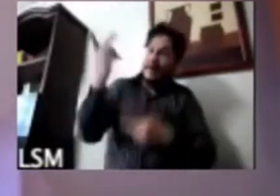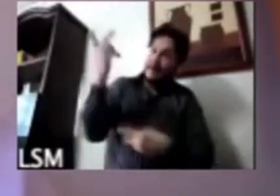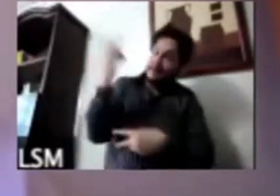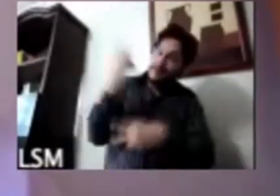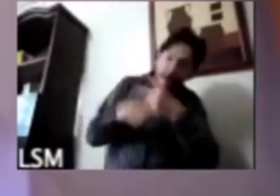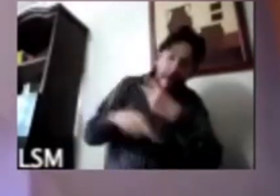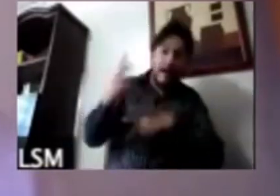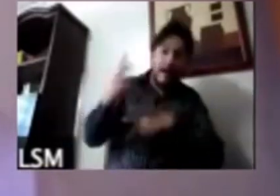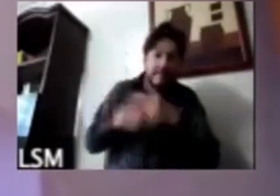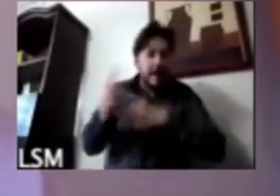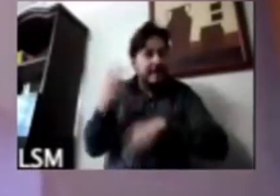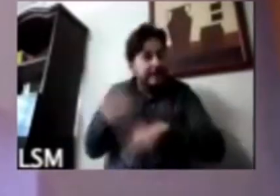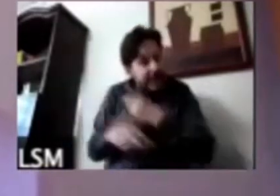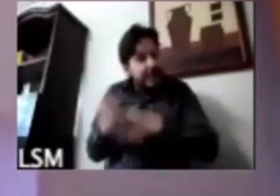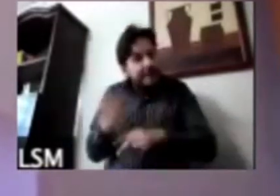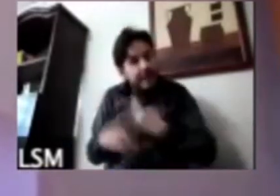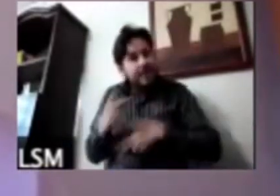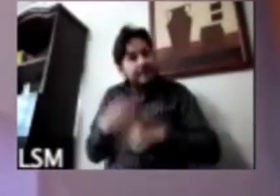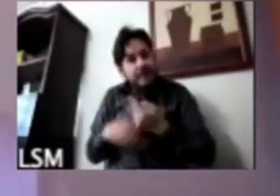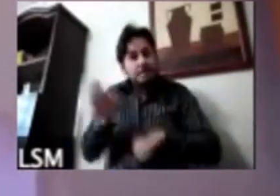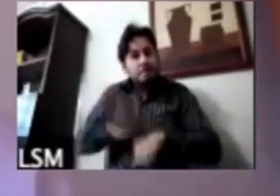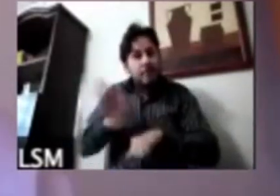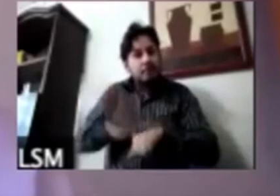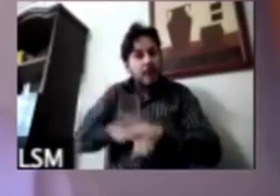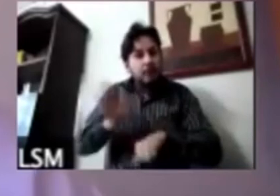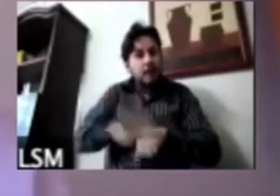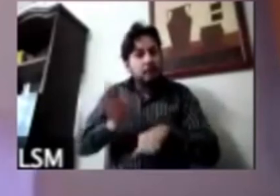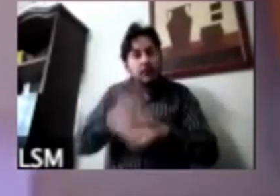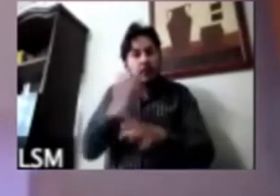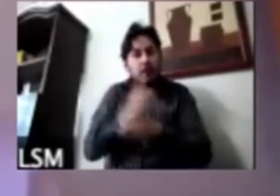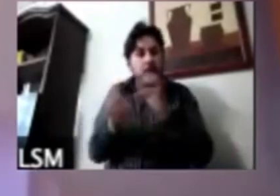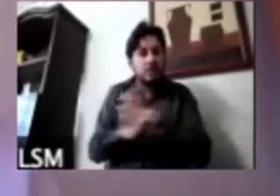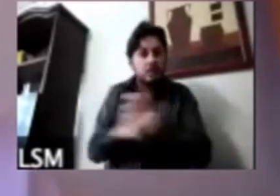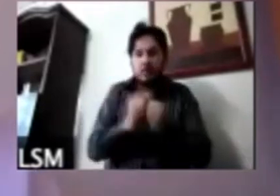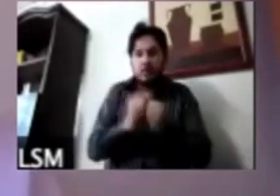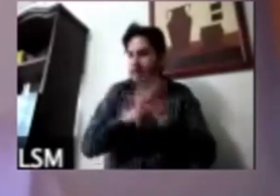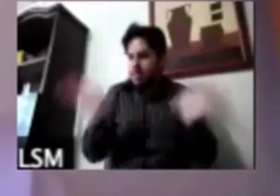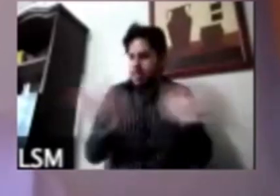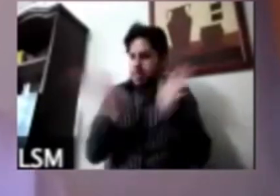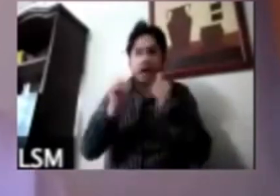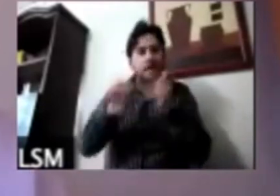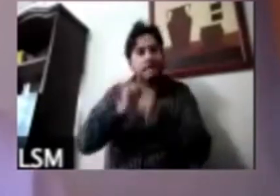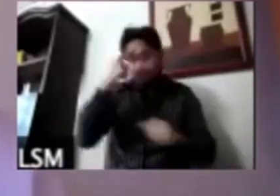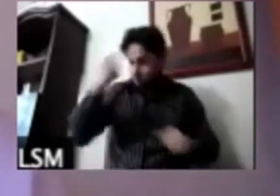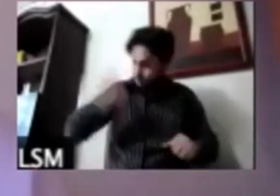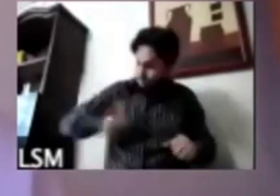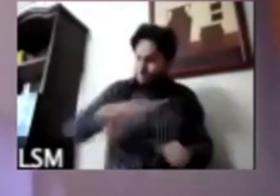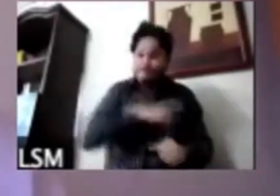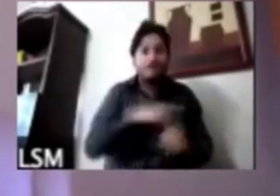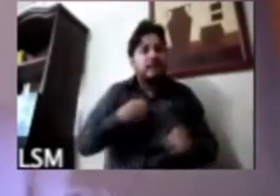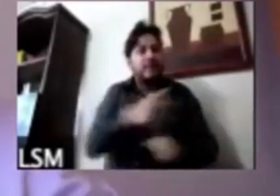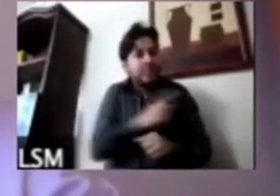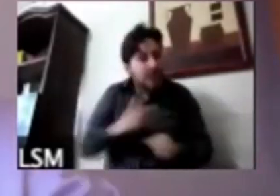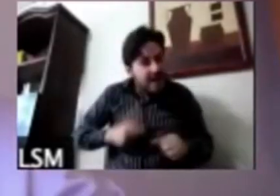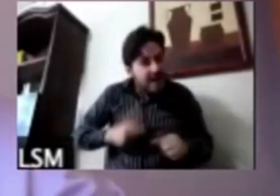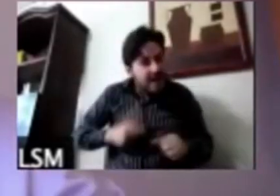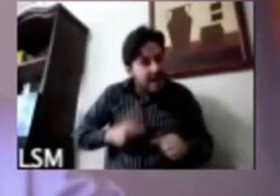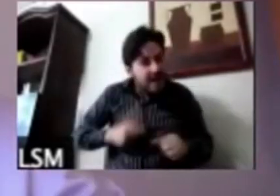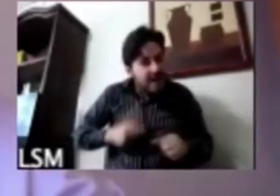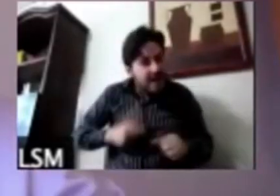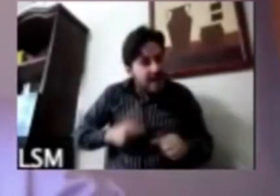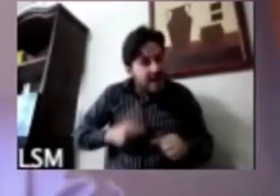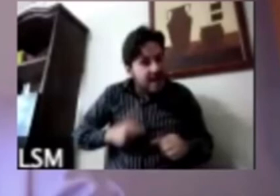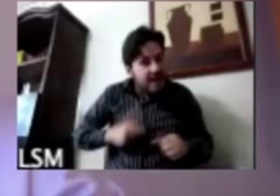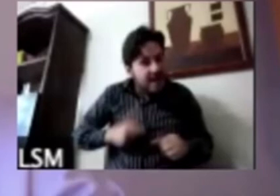estos cambios que nos dice el 80% de la población que vamos a tener requieren conocimiento claro de cómo